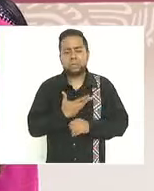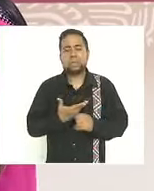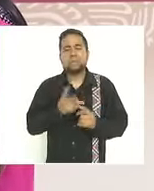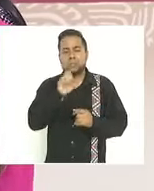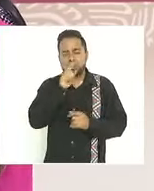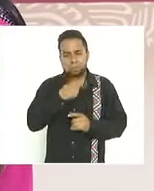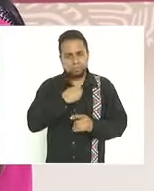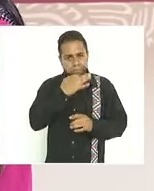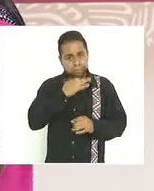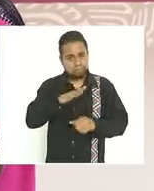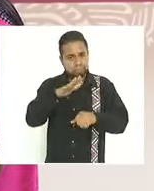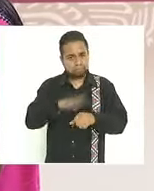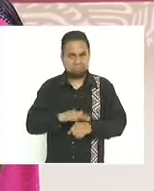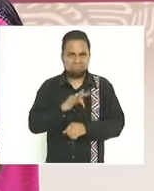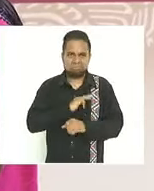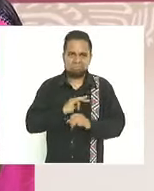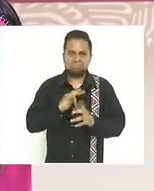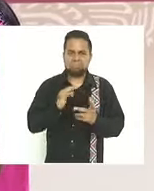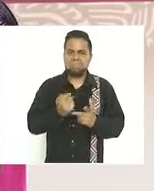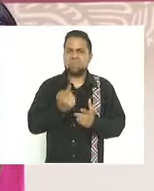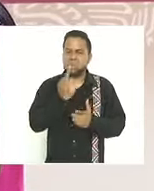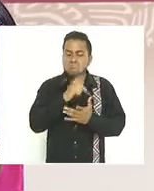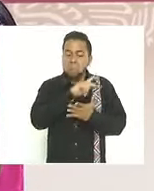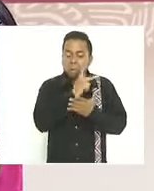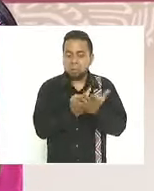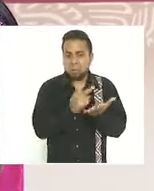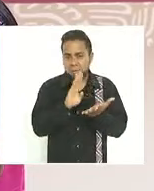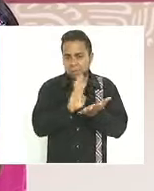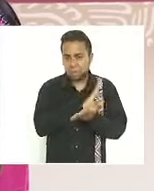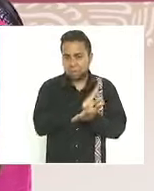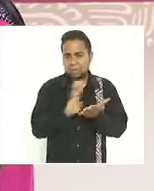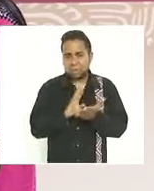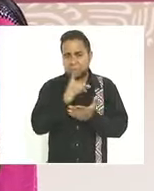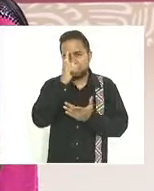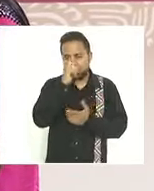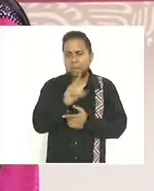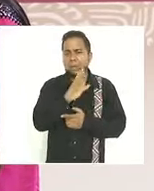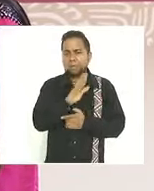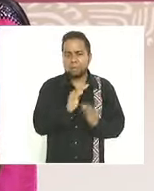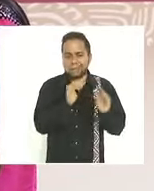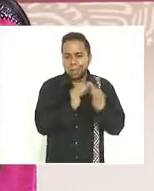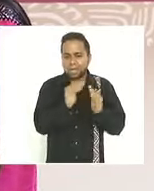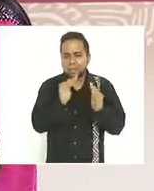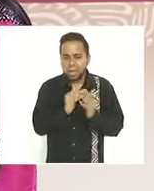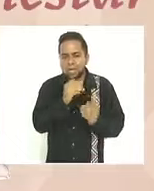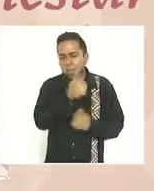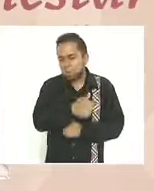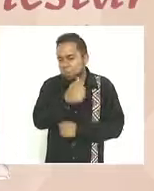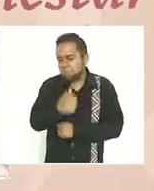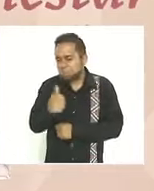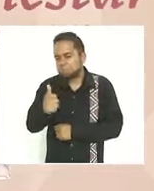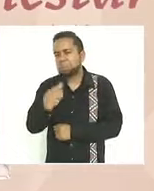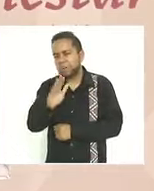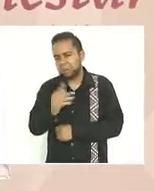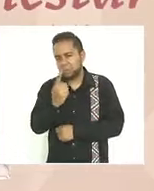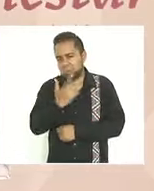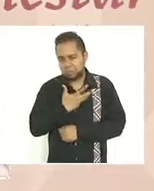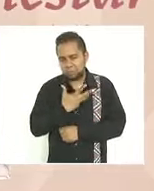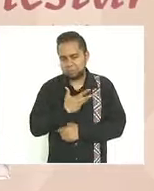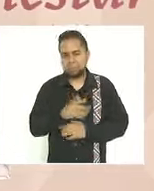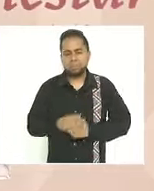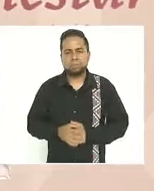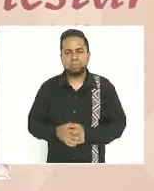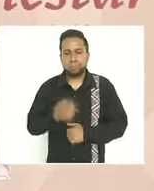afirmar que por lo menos un programa de bienestar llega a cada vivienda oaxaqueña para ello